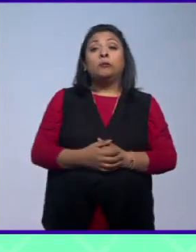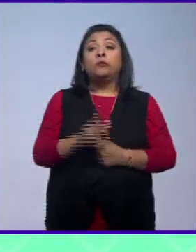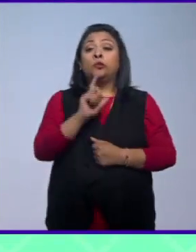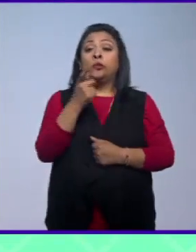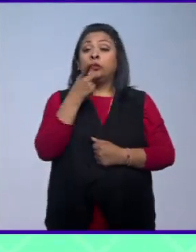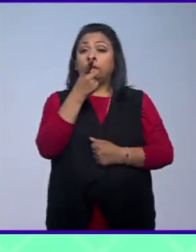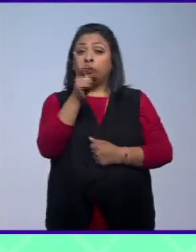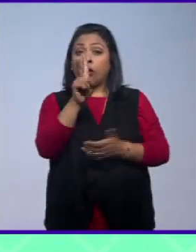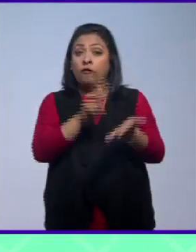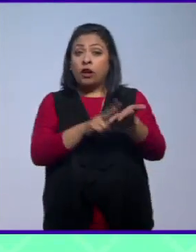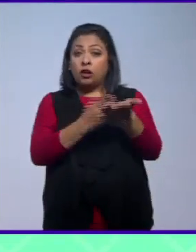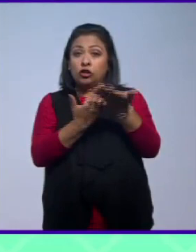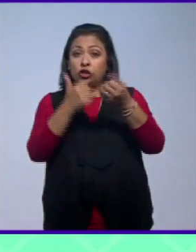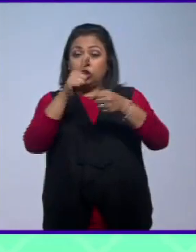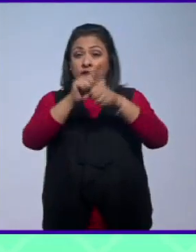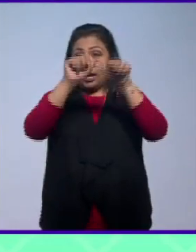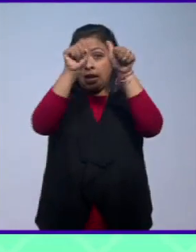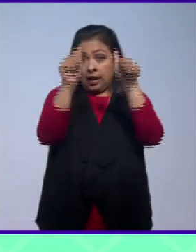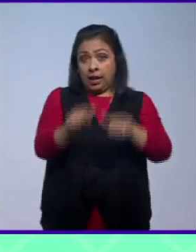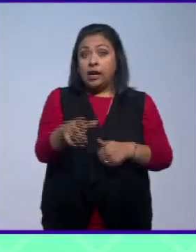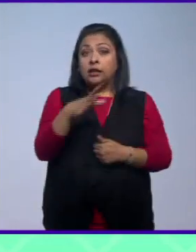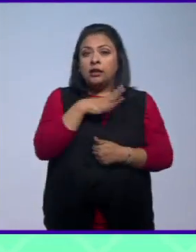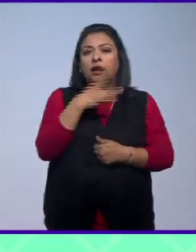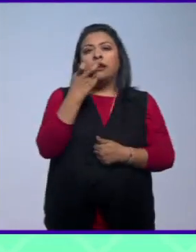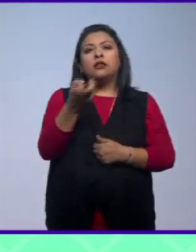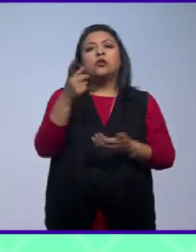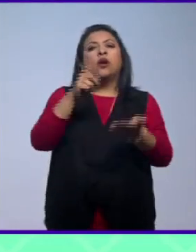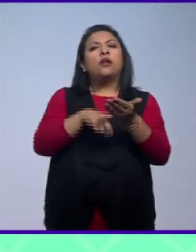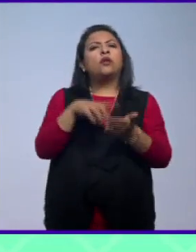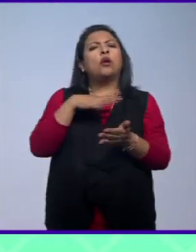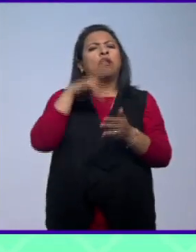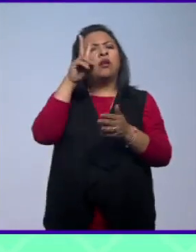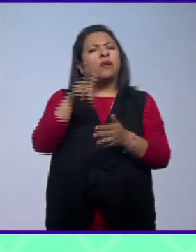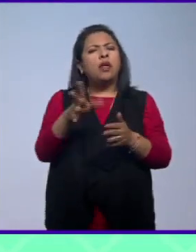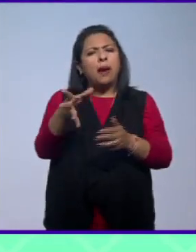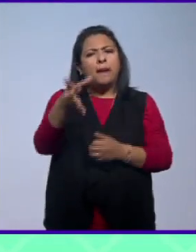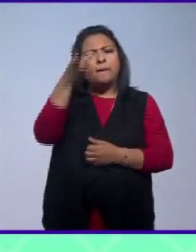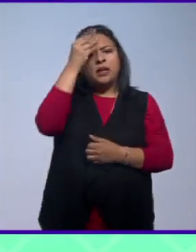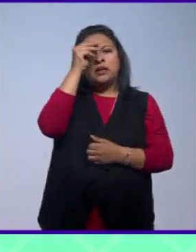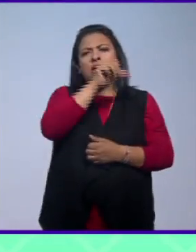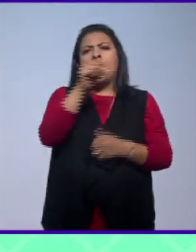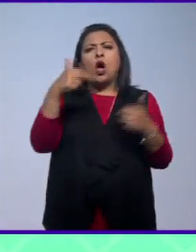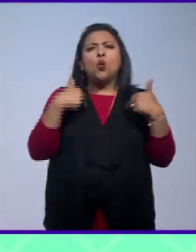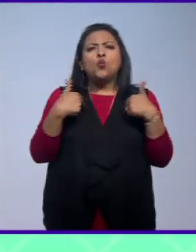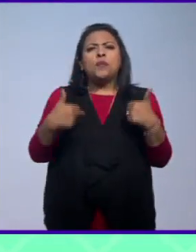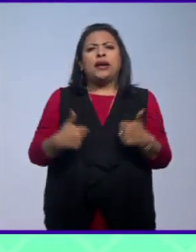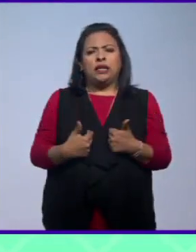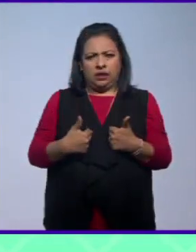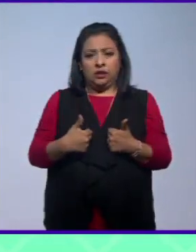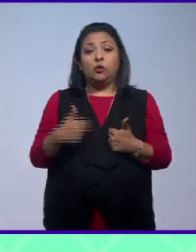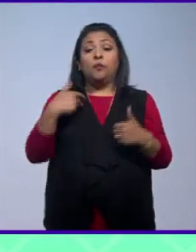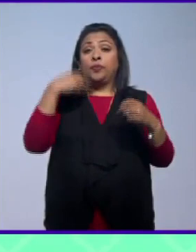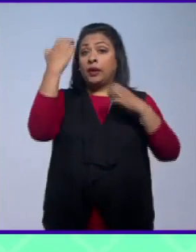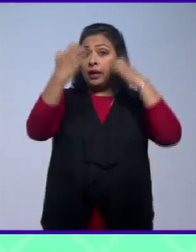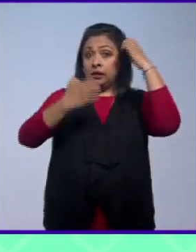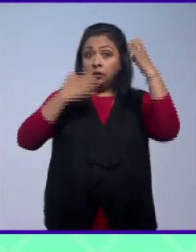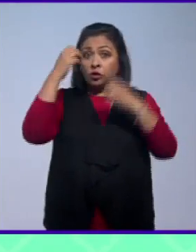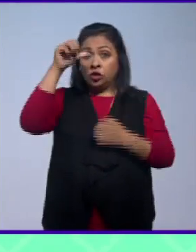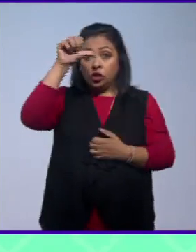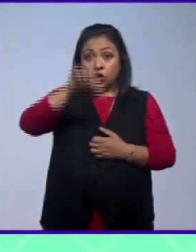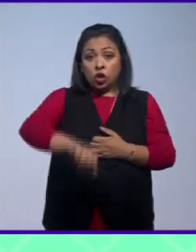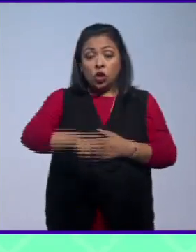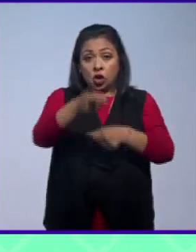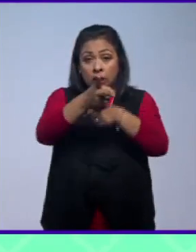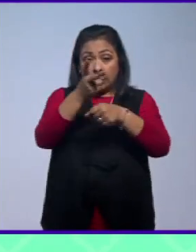señalar el valor social del arte, nos entrega la más profunda lección de humanismo. La exposición que hoy nos